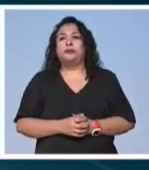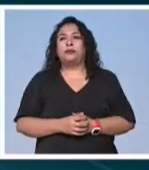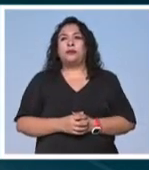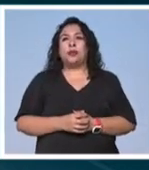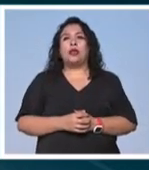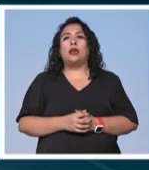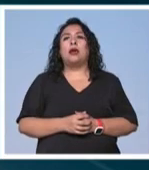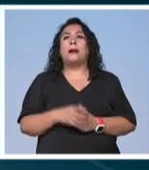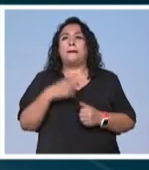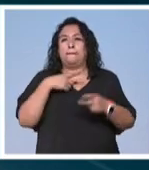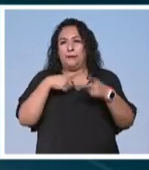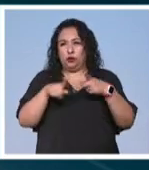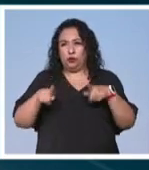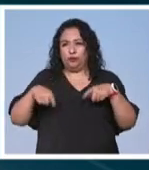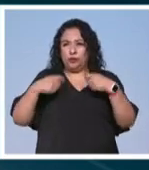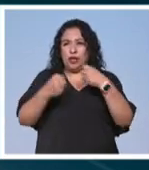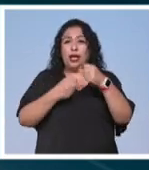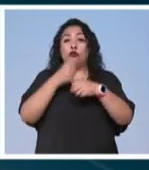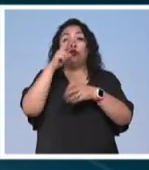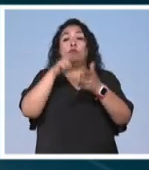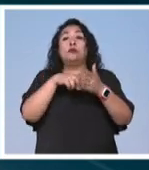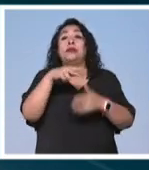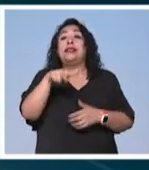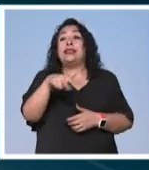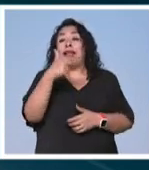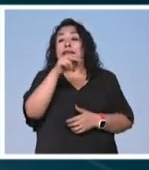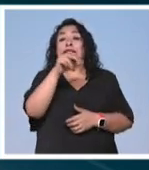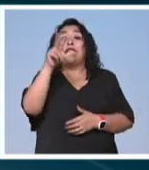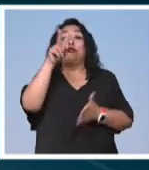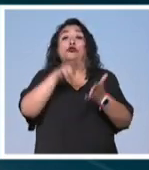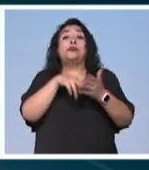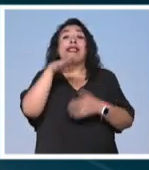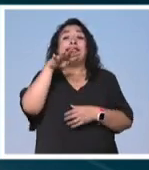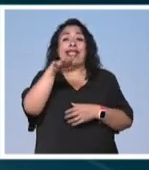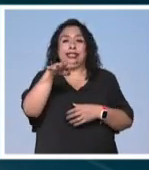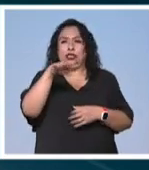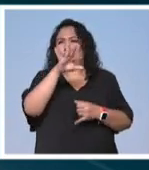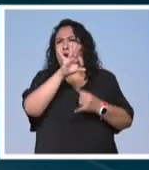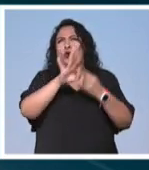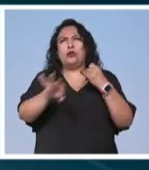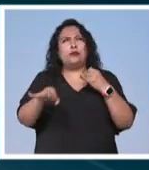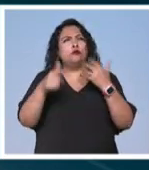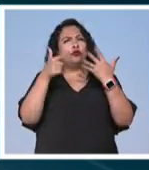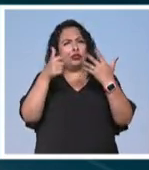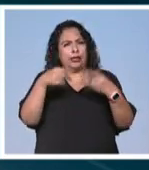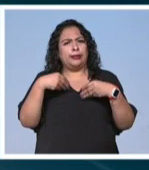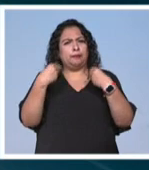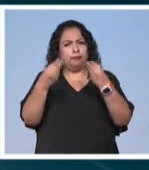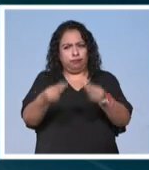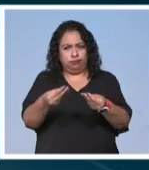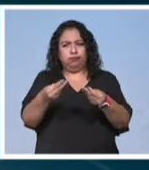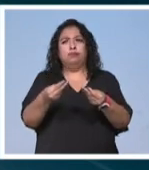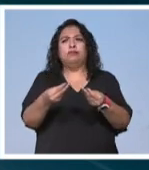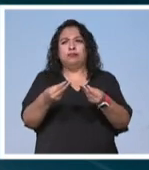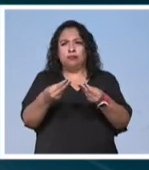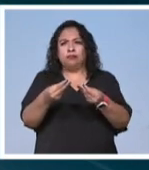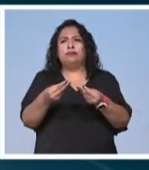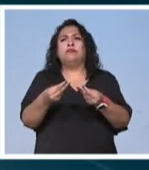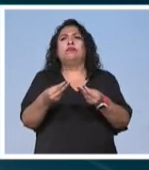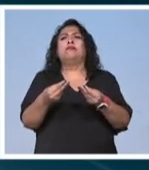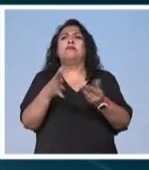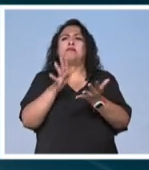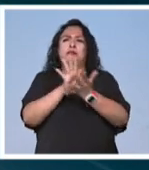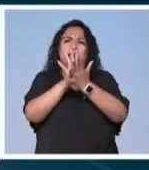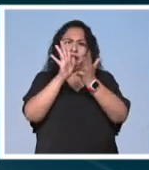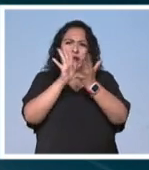se empezó a otorgar en 2013 hasta 2019 se entregó el último fueron siete entregas con